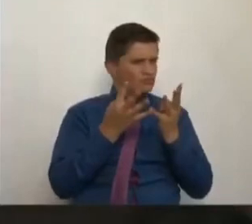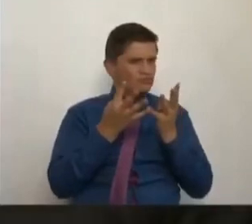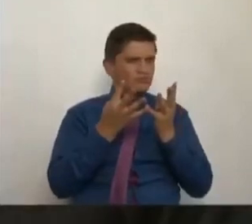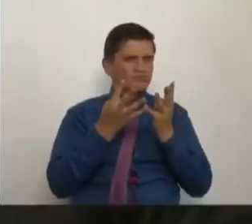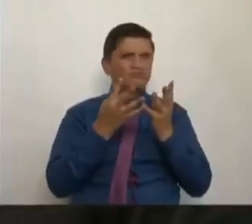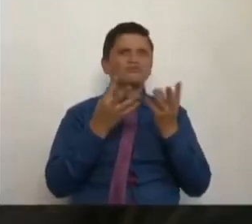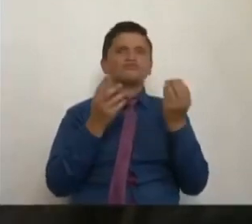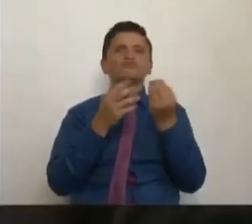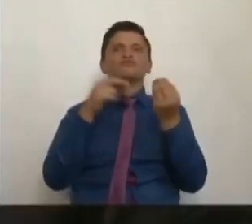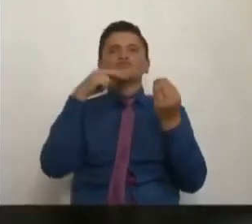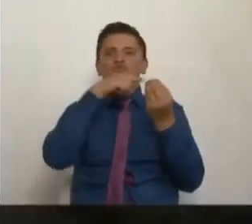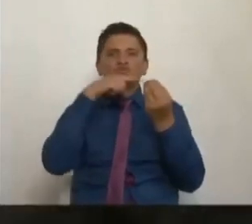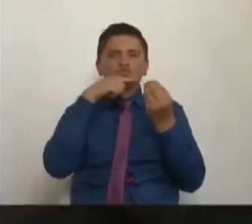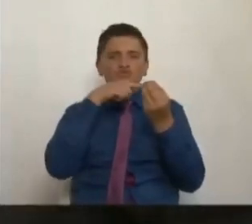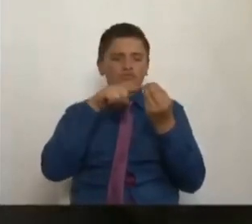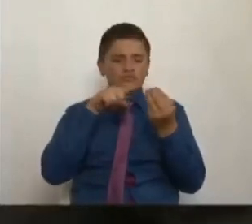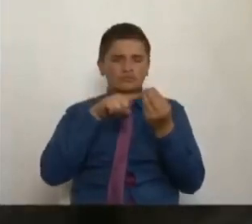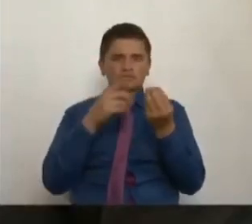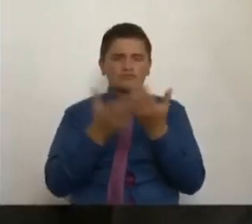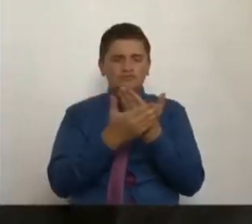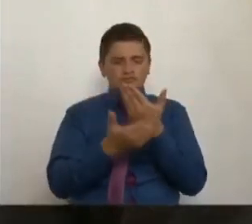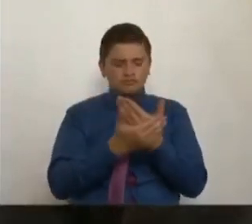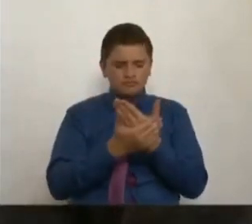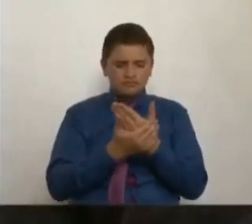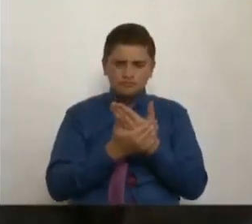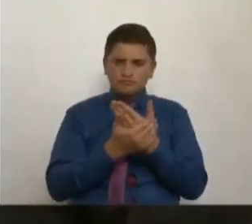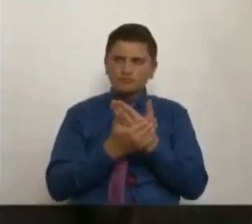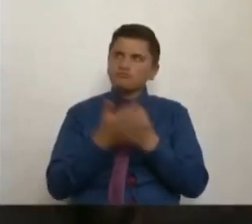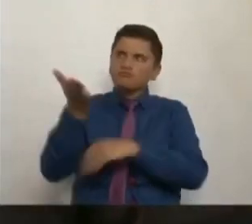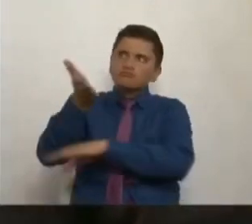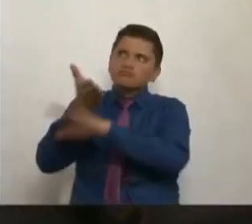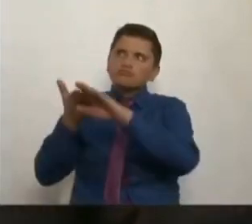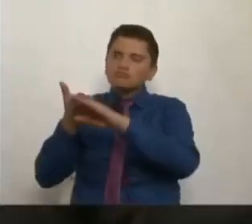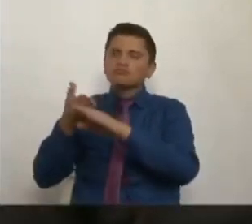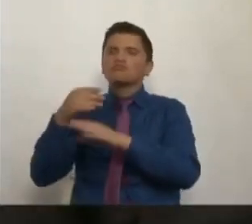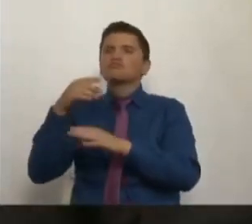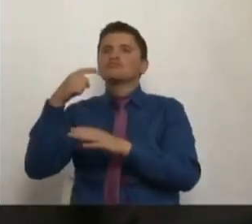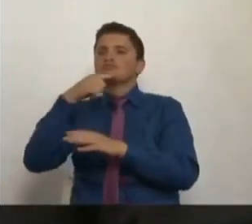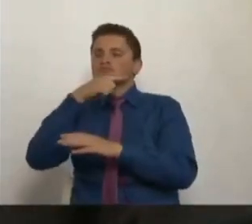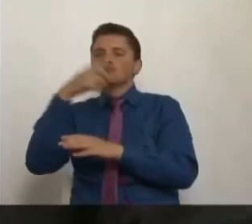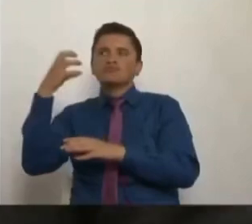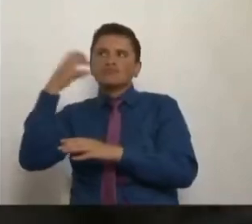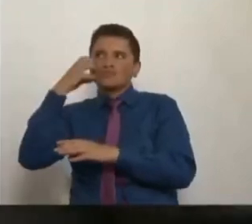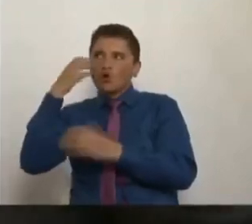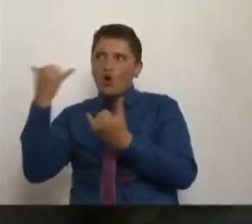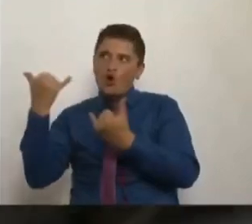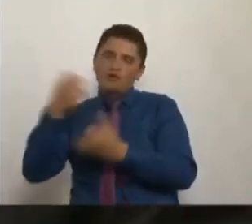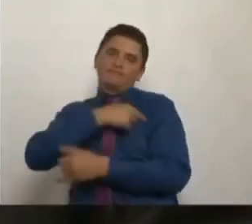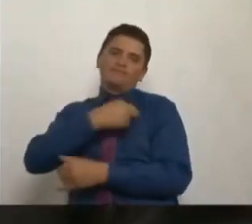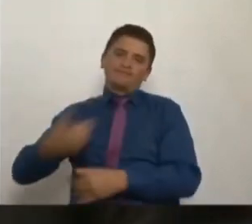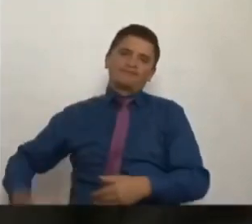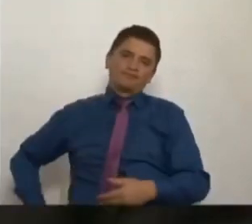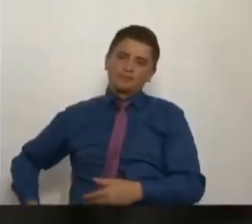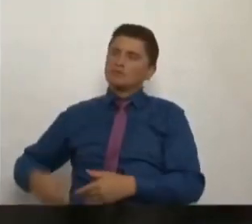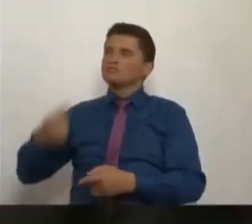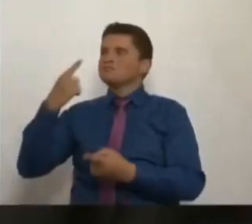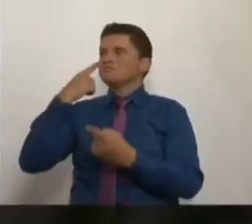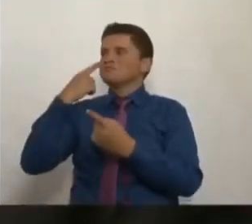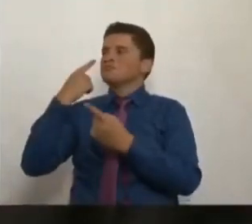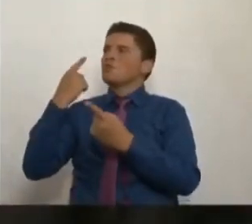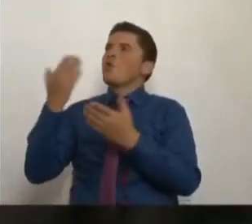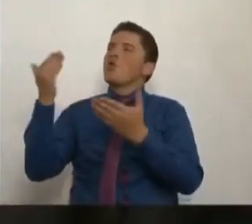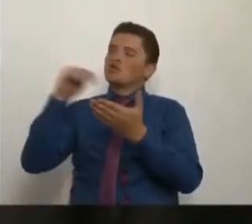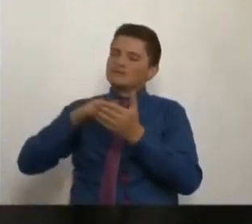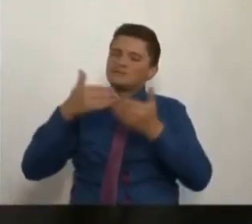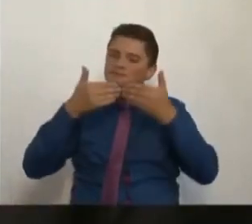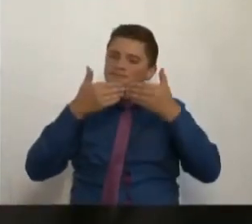Partido Liberal pidiéndole al senador Iván Duque, que es hoy presidente de la República, abrir el debate